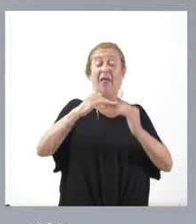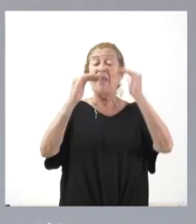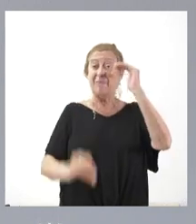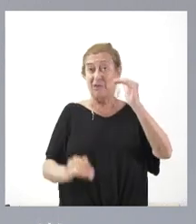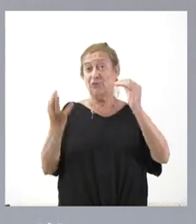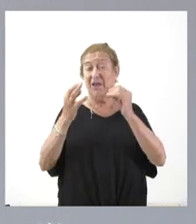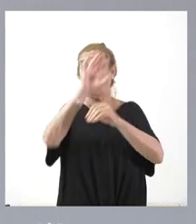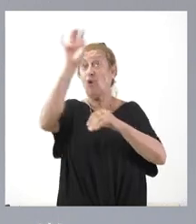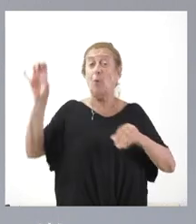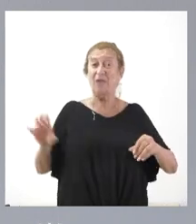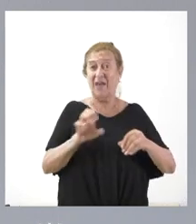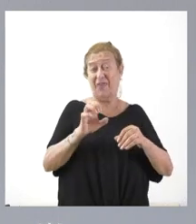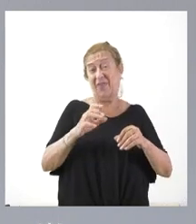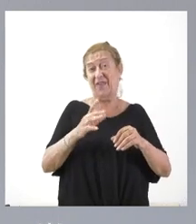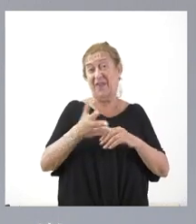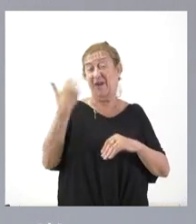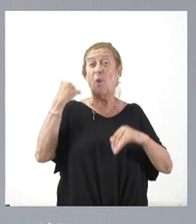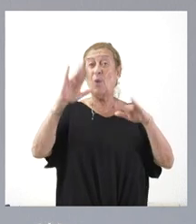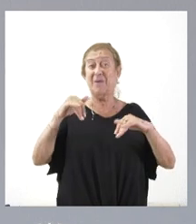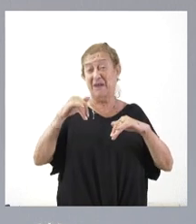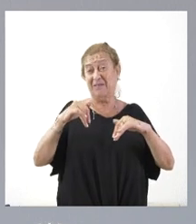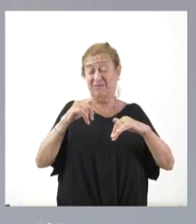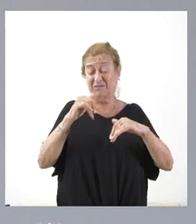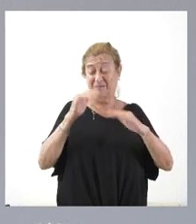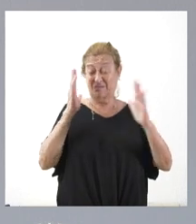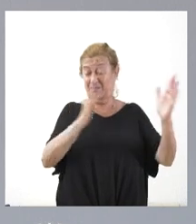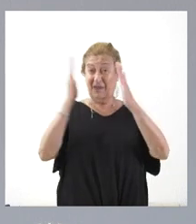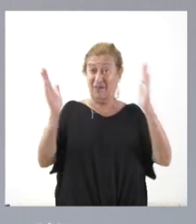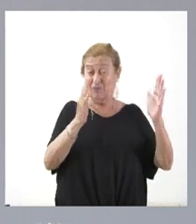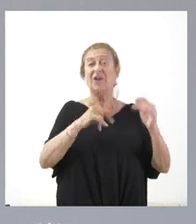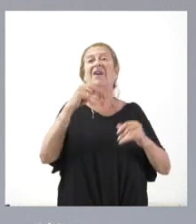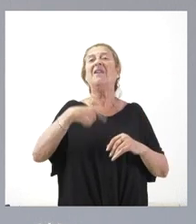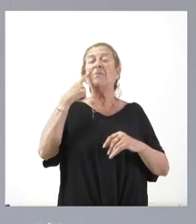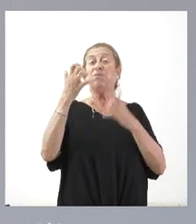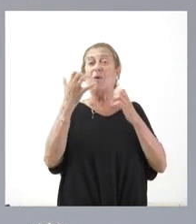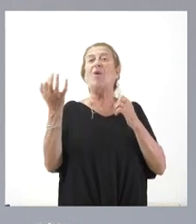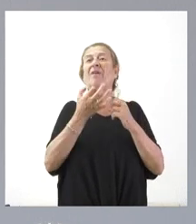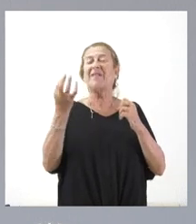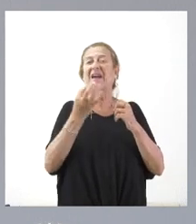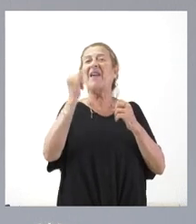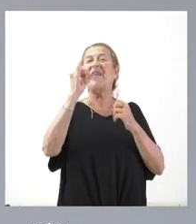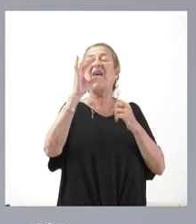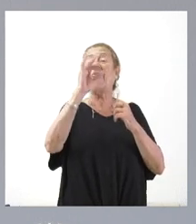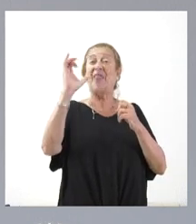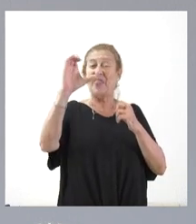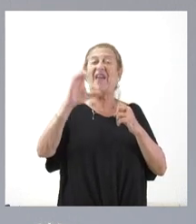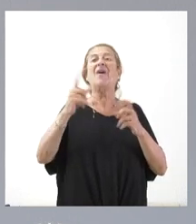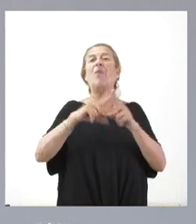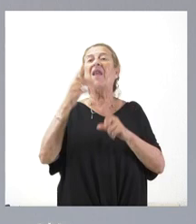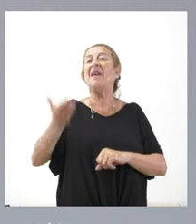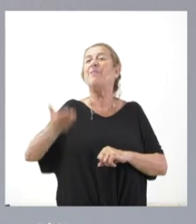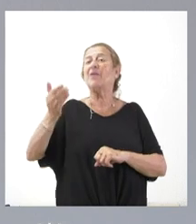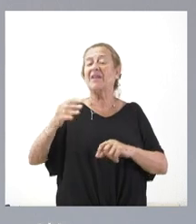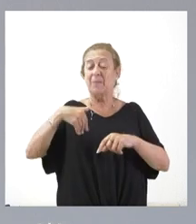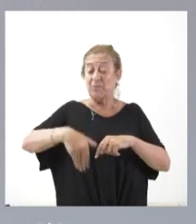de las comunidades autónomas en los últimos ejercicios. Y lo que resalta la AIREF es la importancia de la puesta en práctica